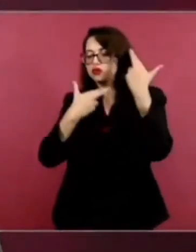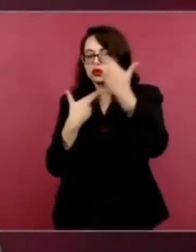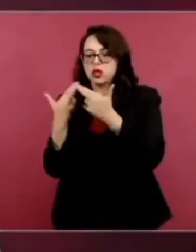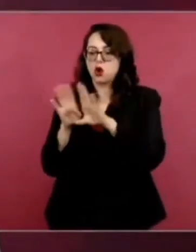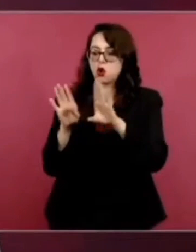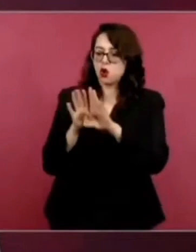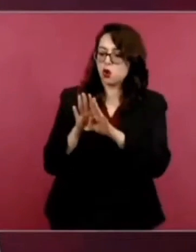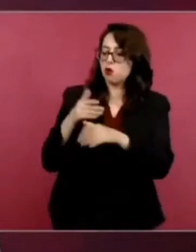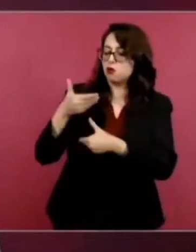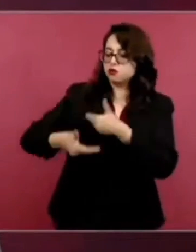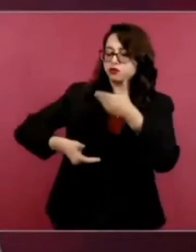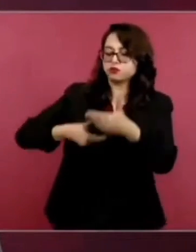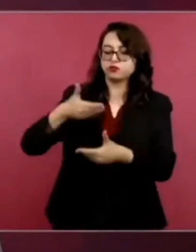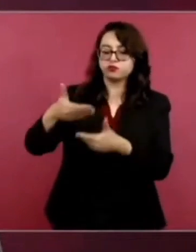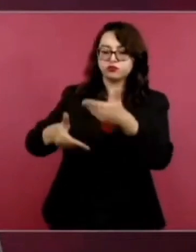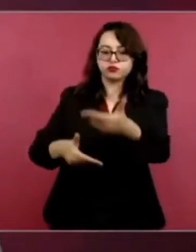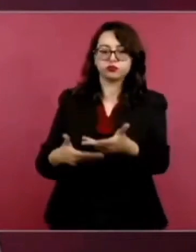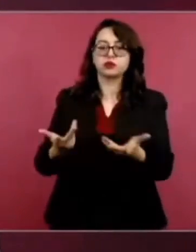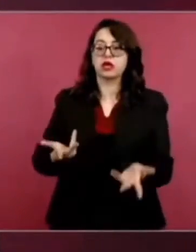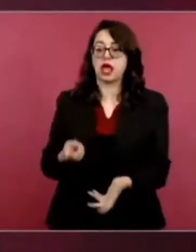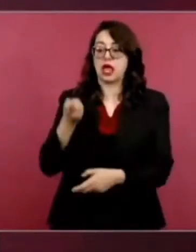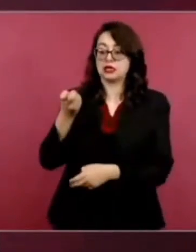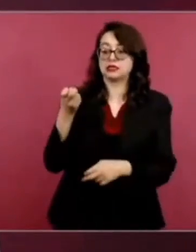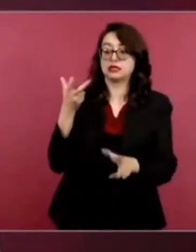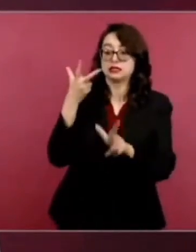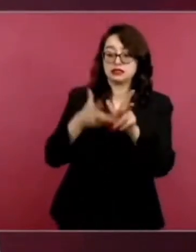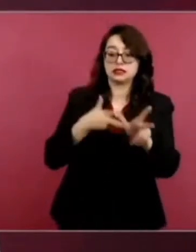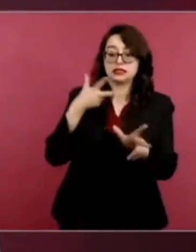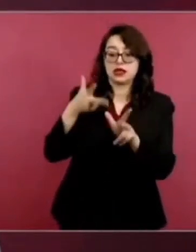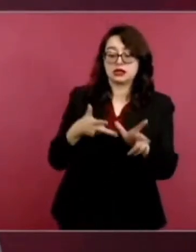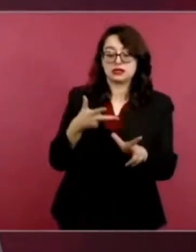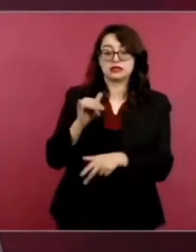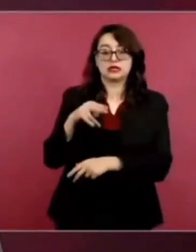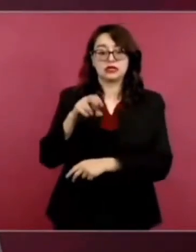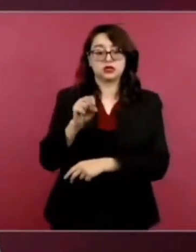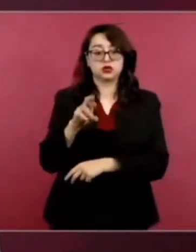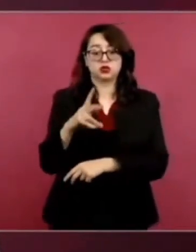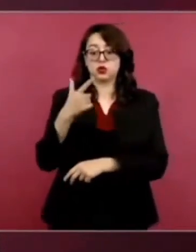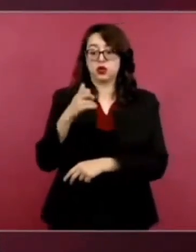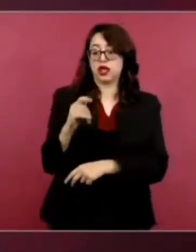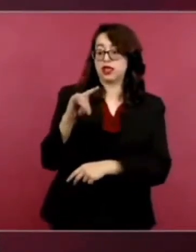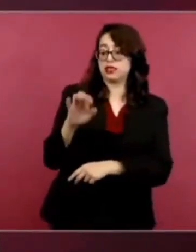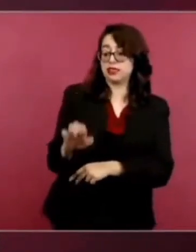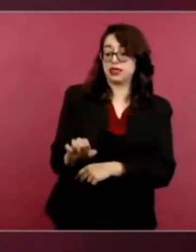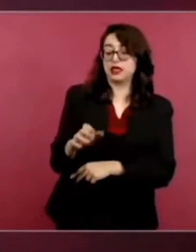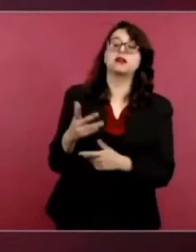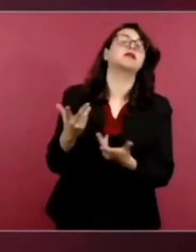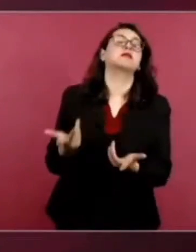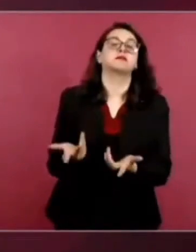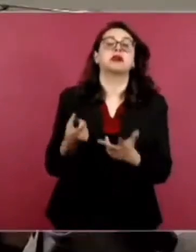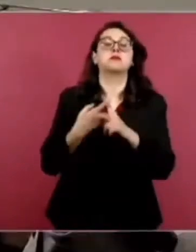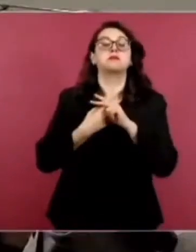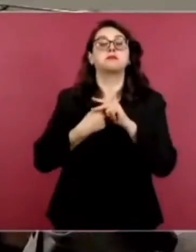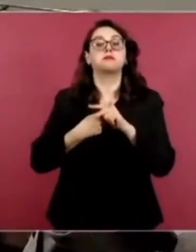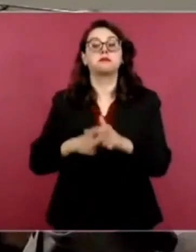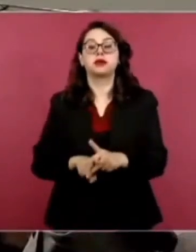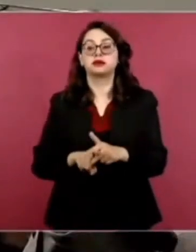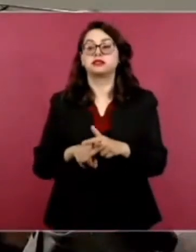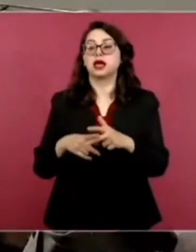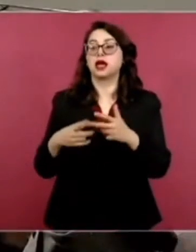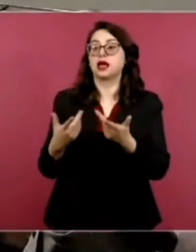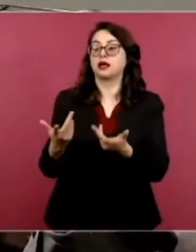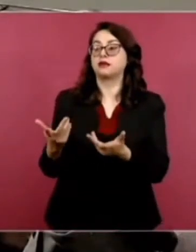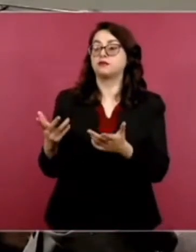obras del tren interurbano El Insurgente se van a conectar o van a formar parte del